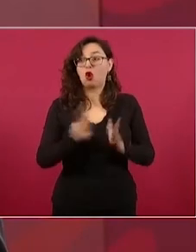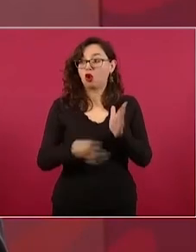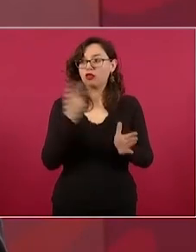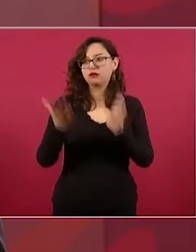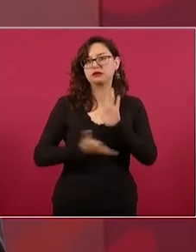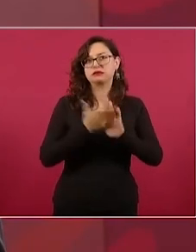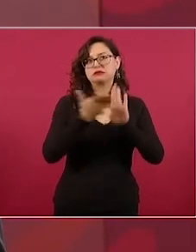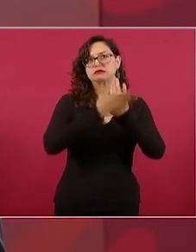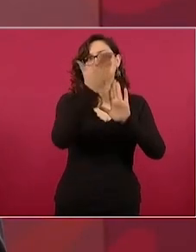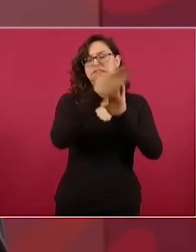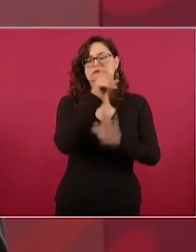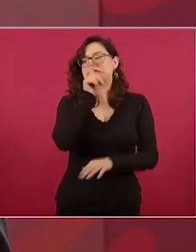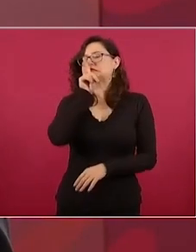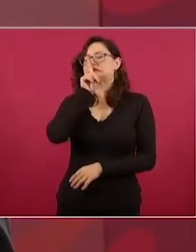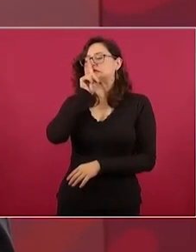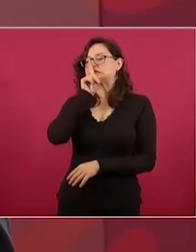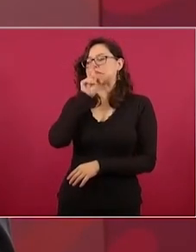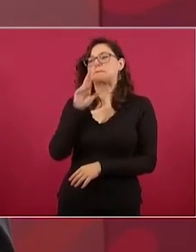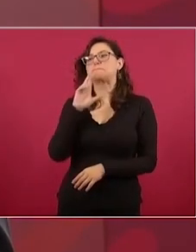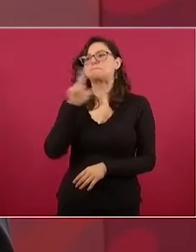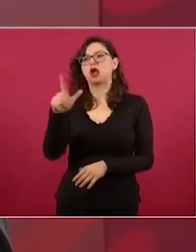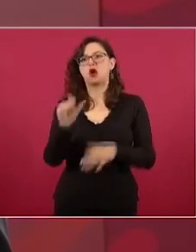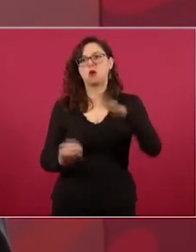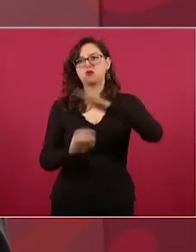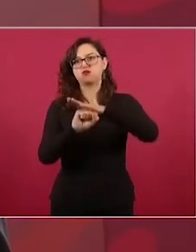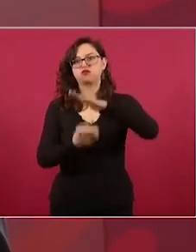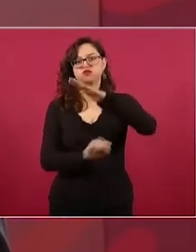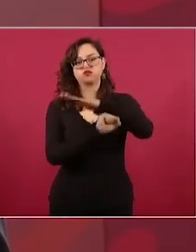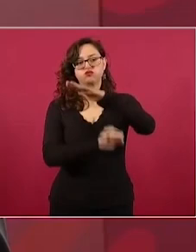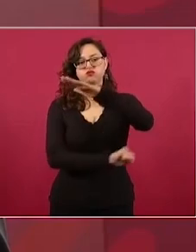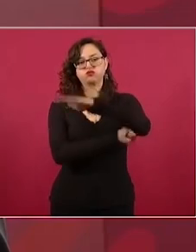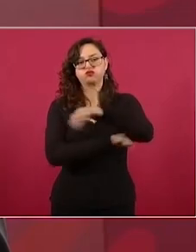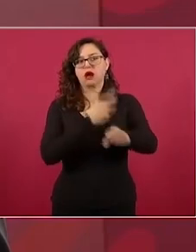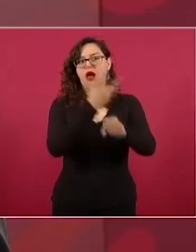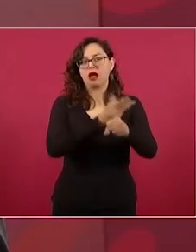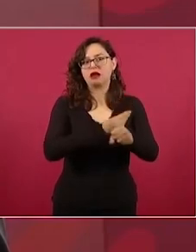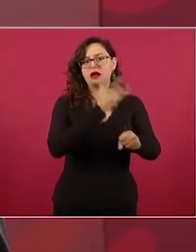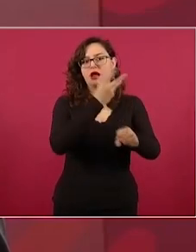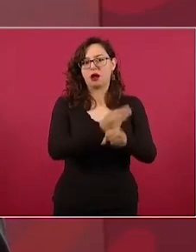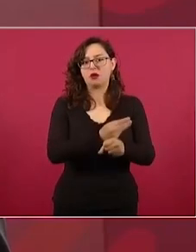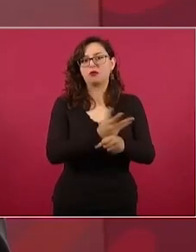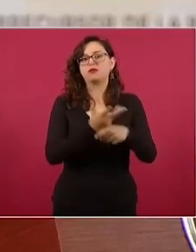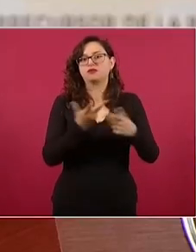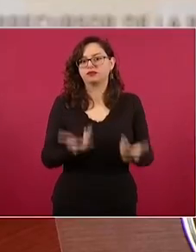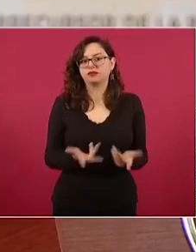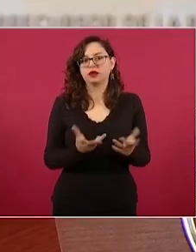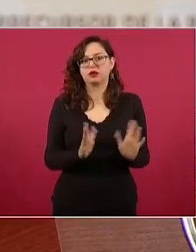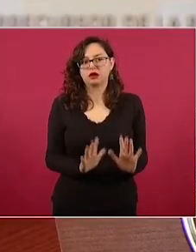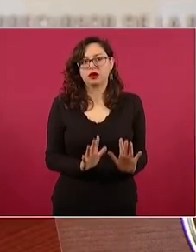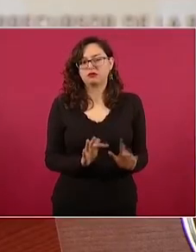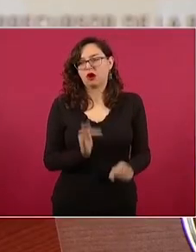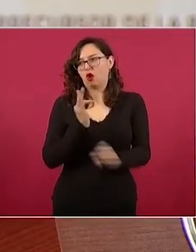y que ya hacia adelante otra autoridad